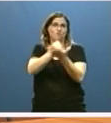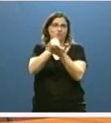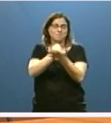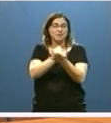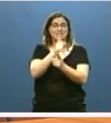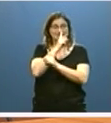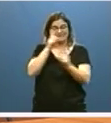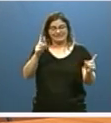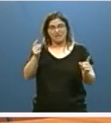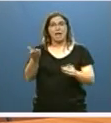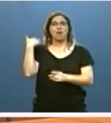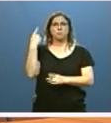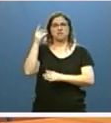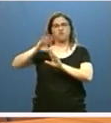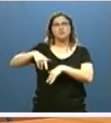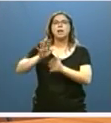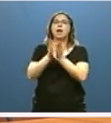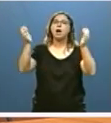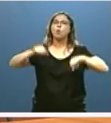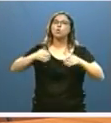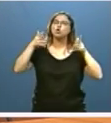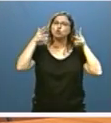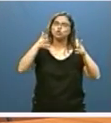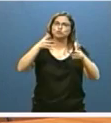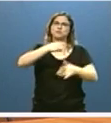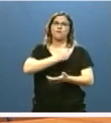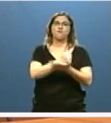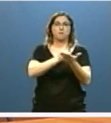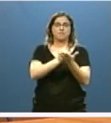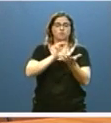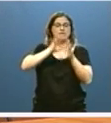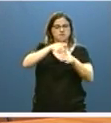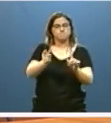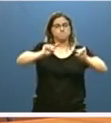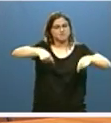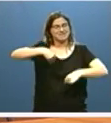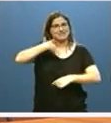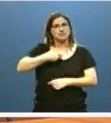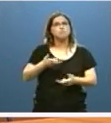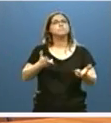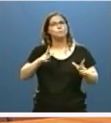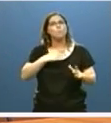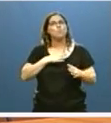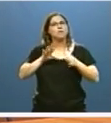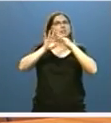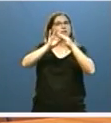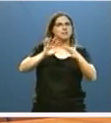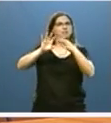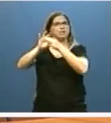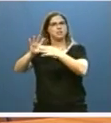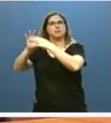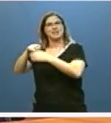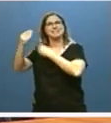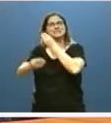suscribimos un acuerdo con el Consejo de Colegios de Farmacéuticos de Castilla y León que está permitiendo la progresiva conexión de los